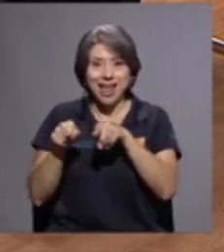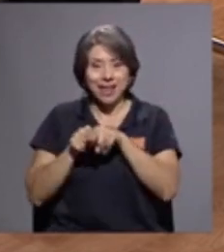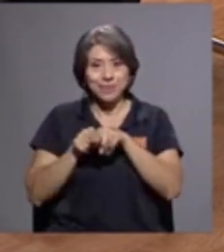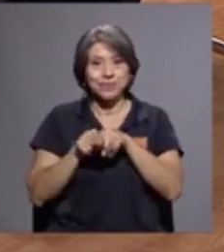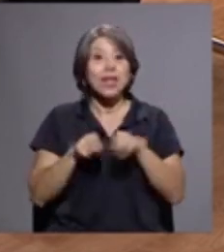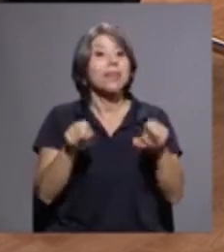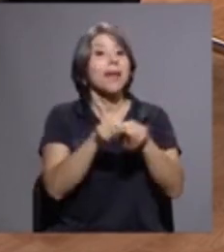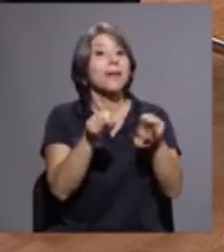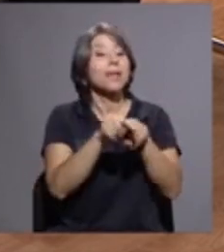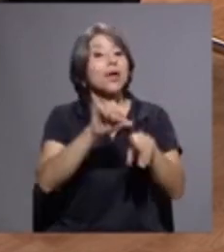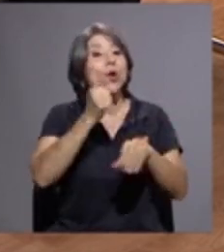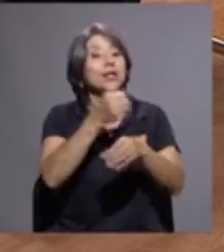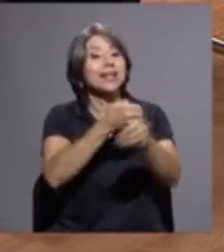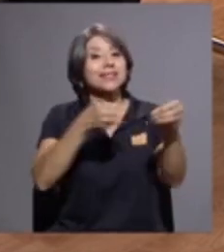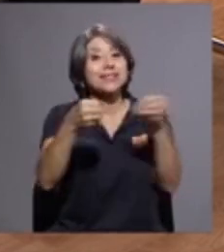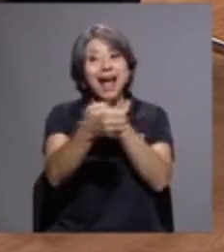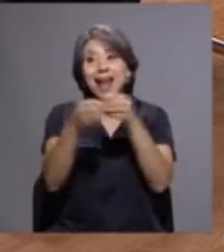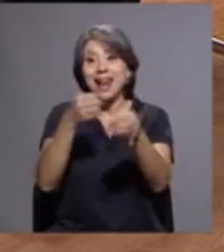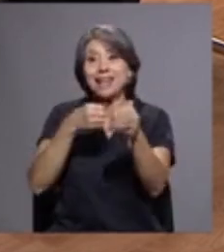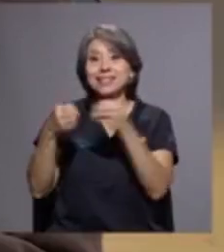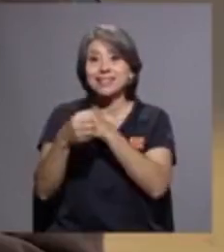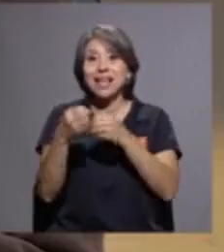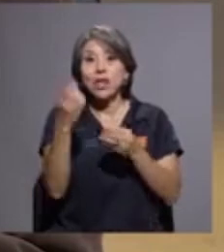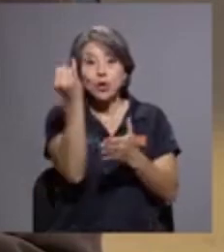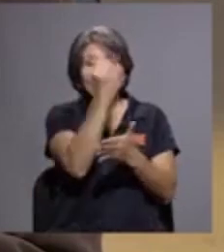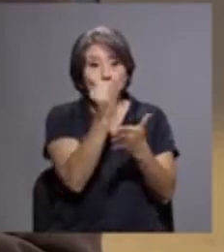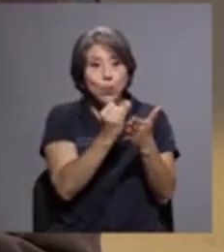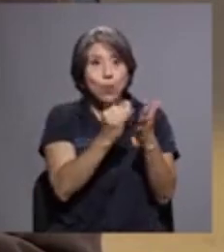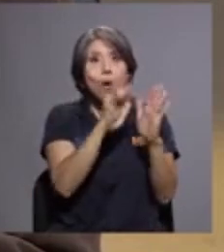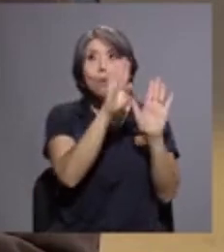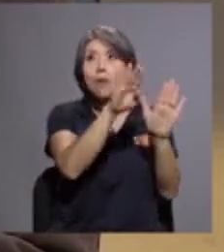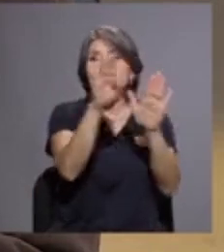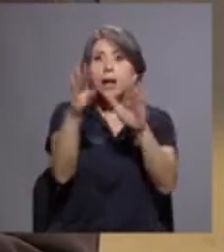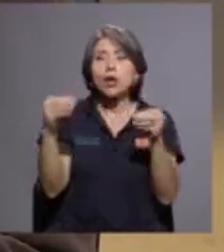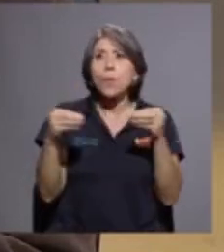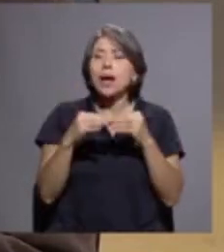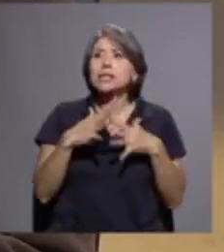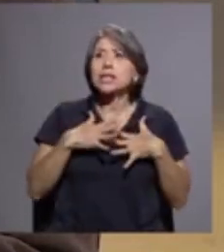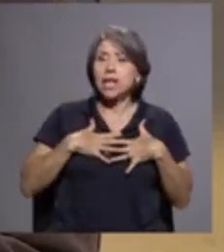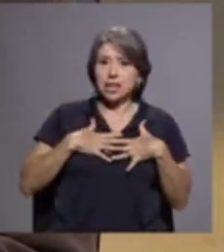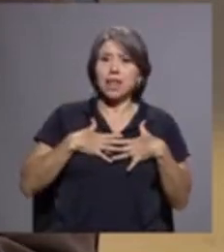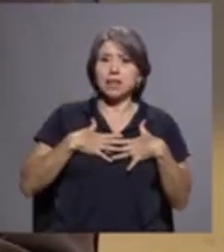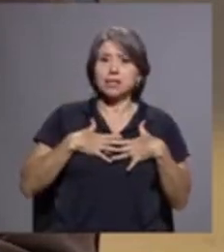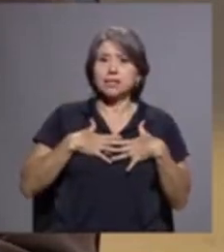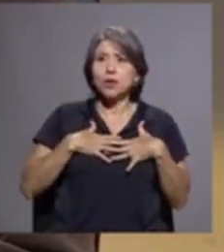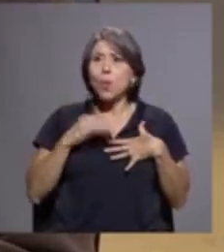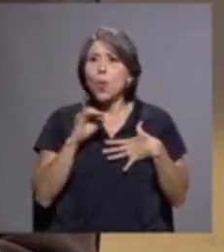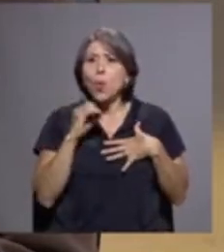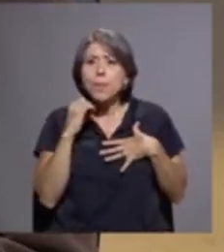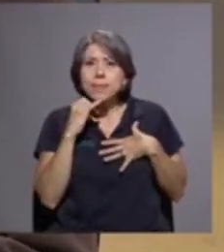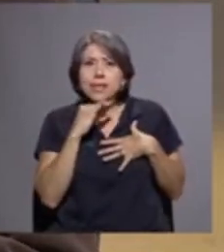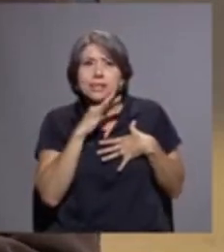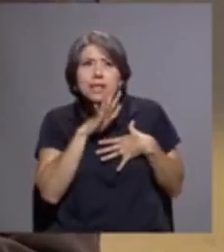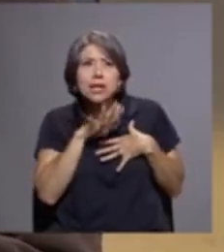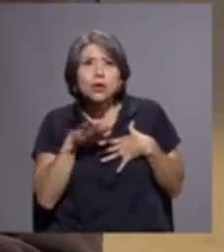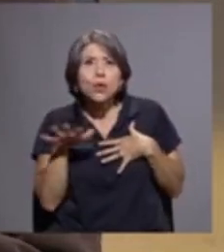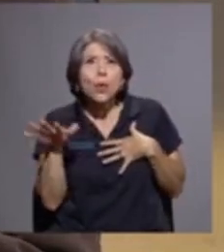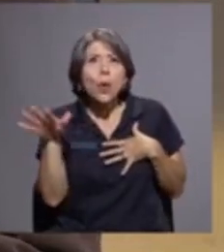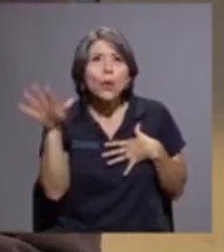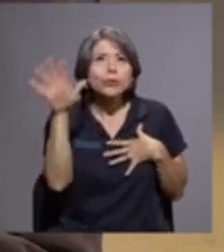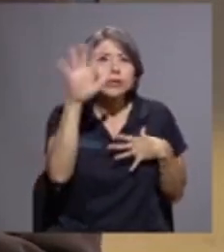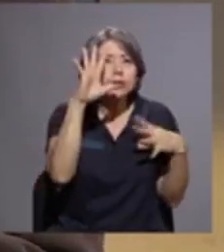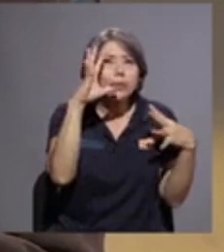están contenidas las imágenes más inquietantes que son los interiores misteriosos donde hay una gran